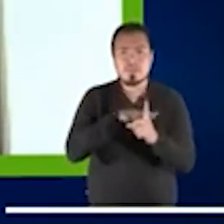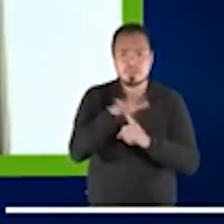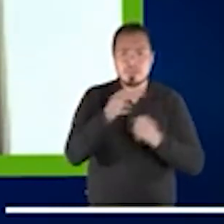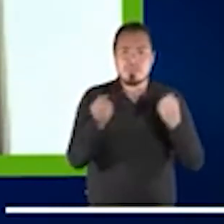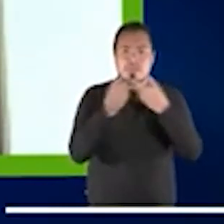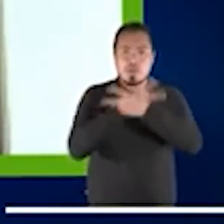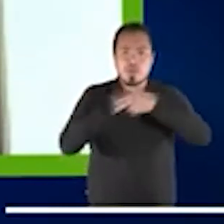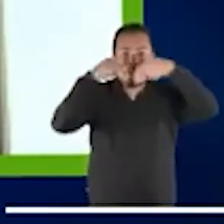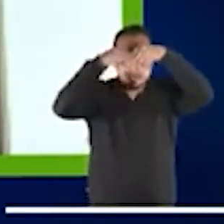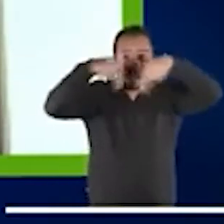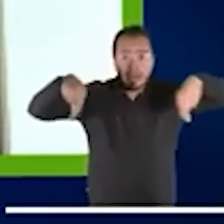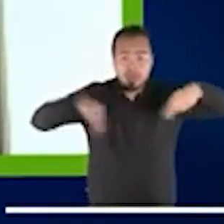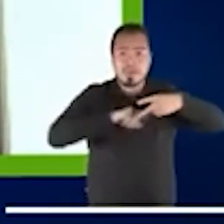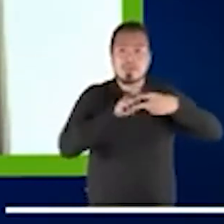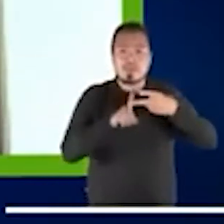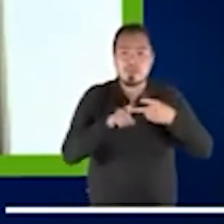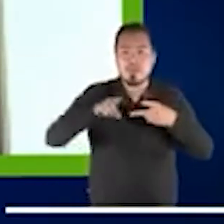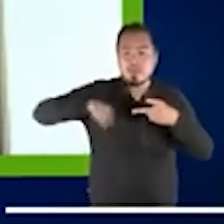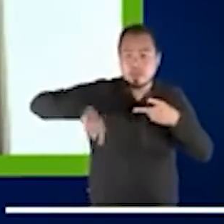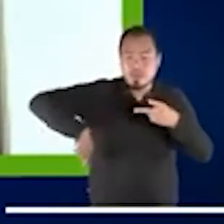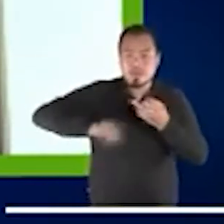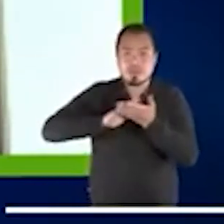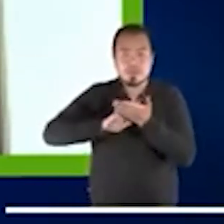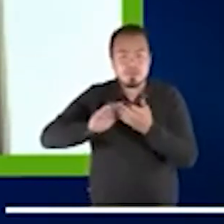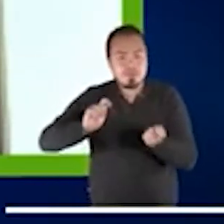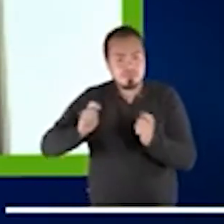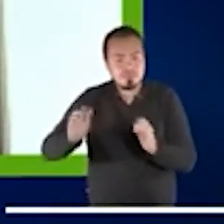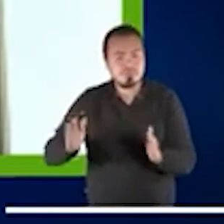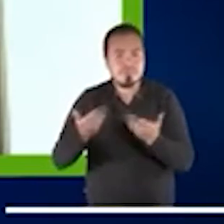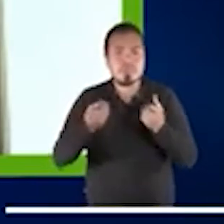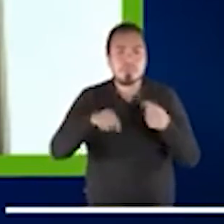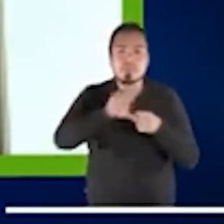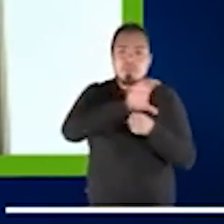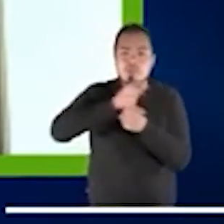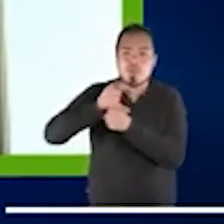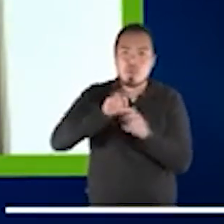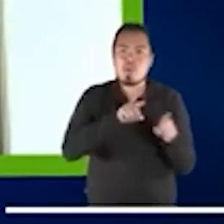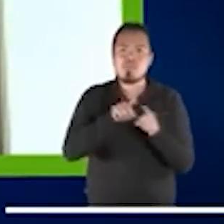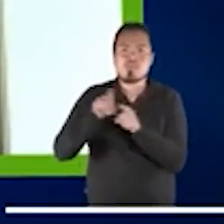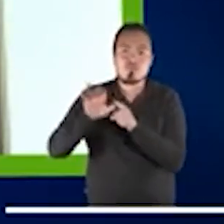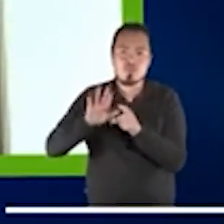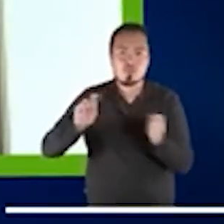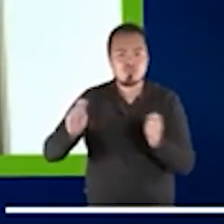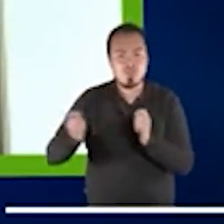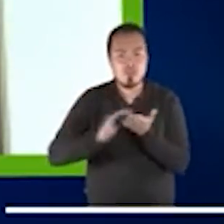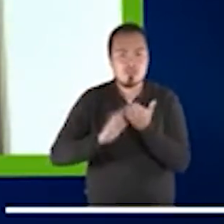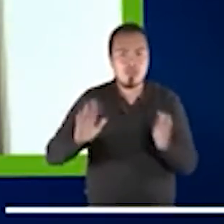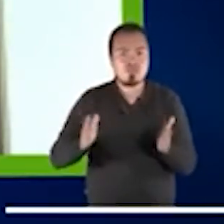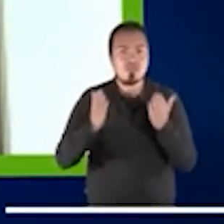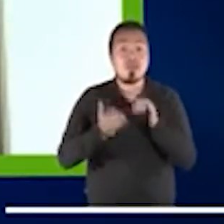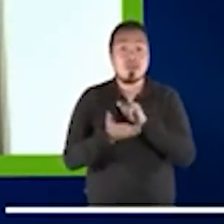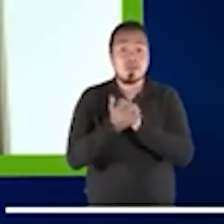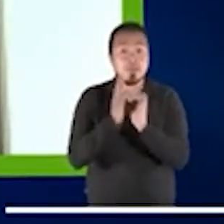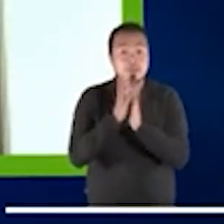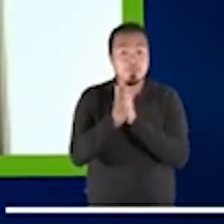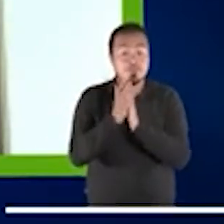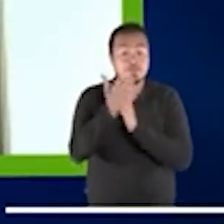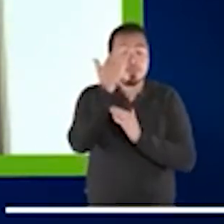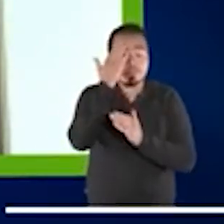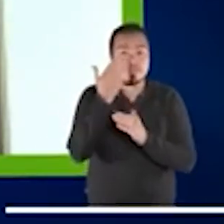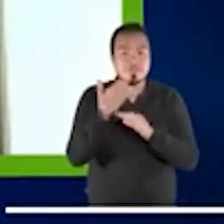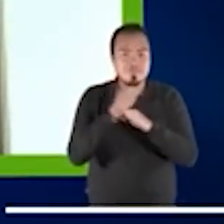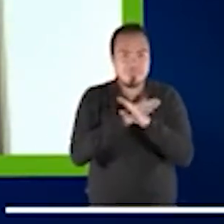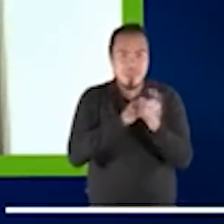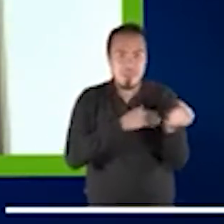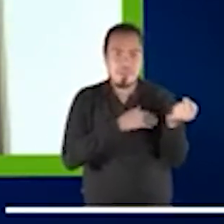ambiental, de escuelas restaurativas y de ciudades restaurativas. Entonces ahora Cédric, para contestar un poquito a tu